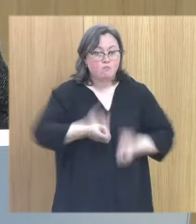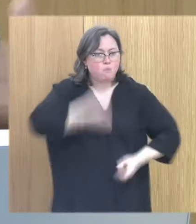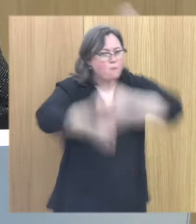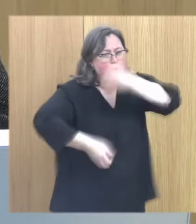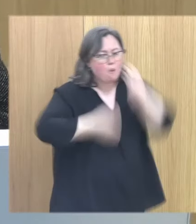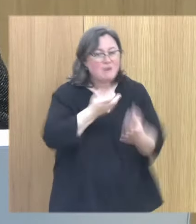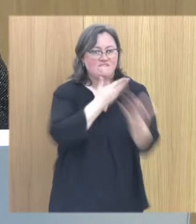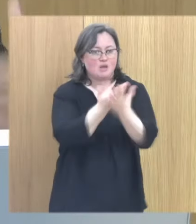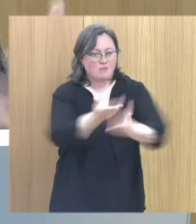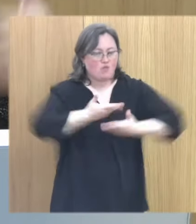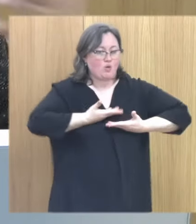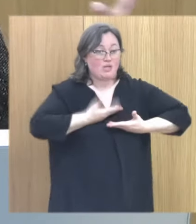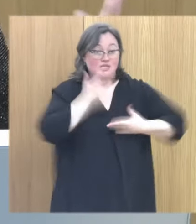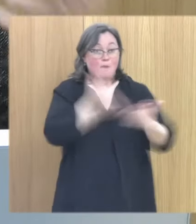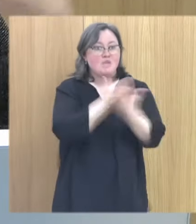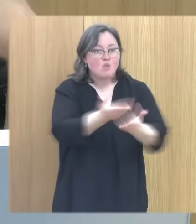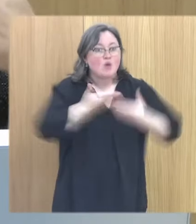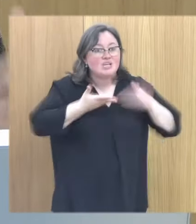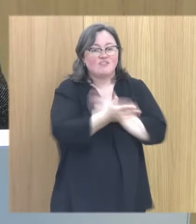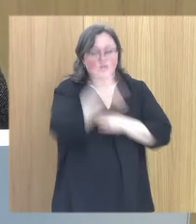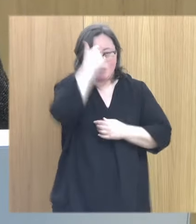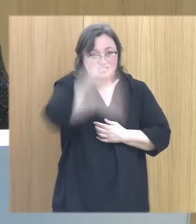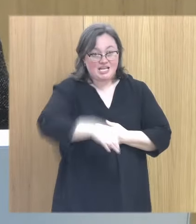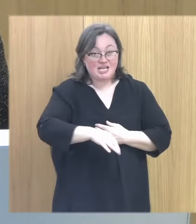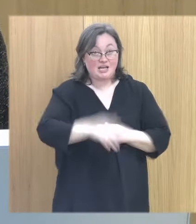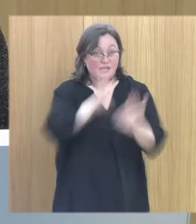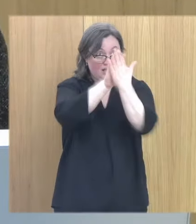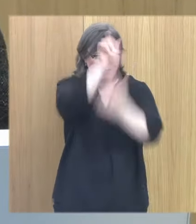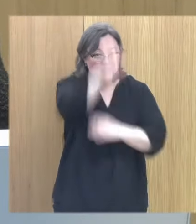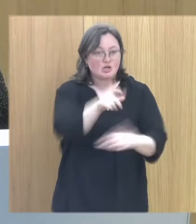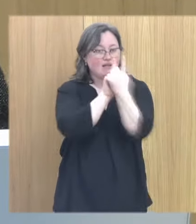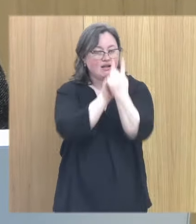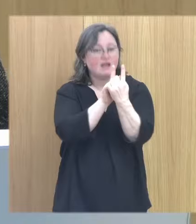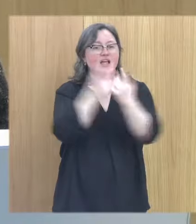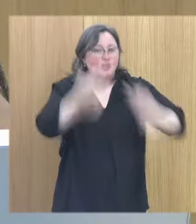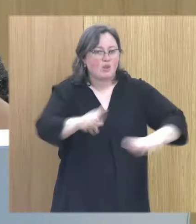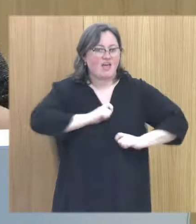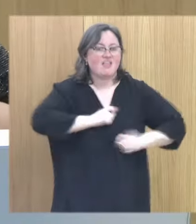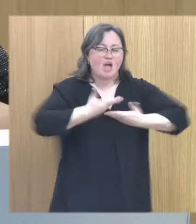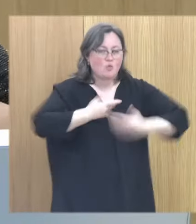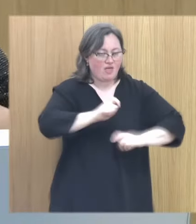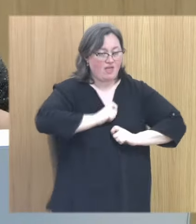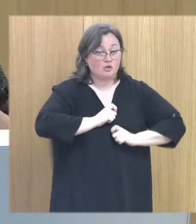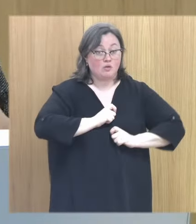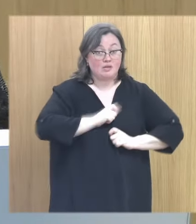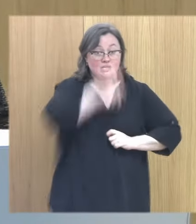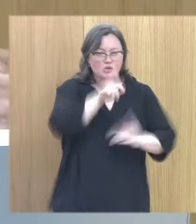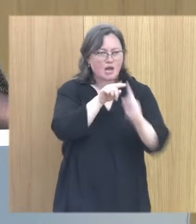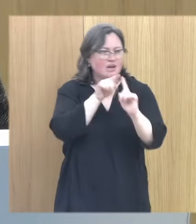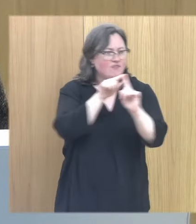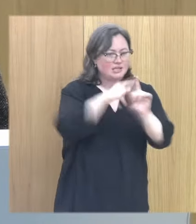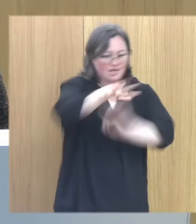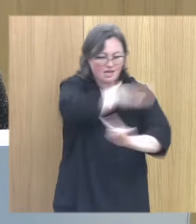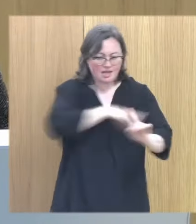es pedir ayuda y si pido ayuda es porque creo que el que está delante me la va a dar entonces cuando yo necesito identificar personas en la